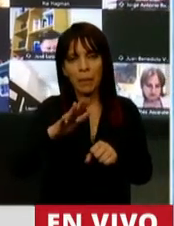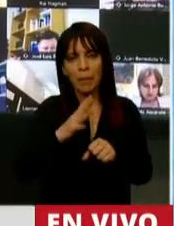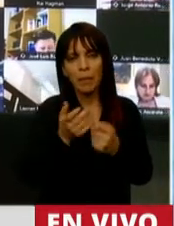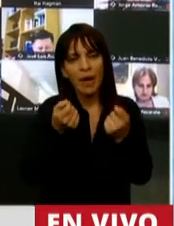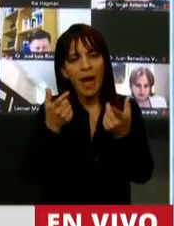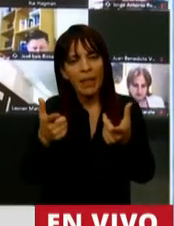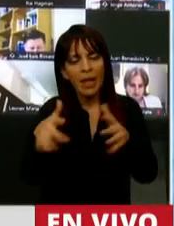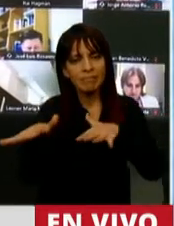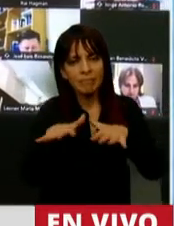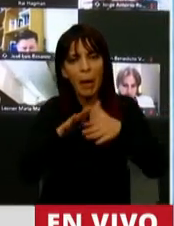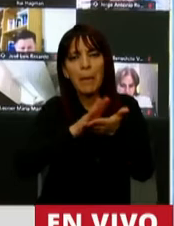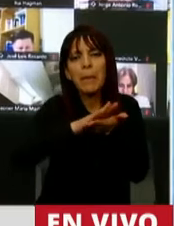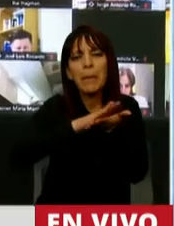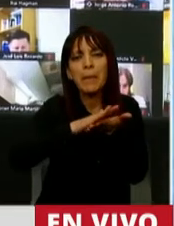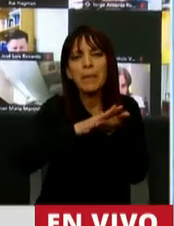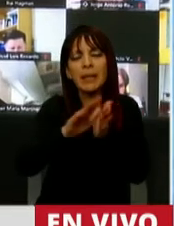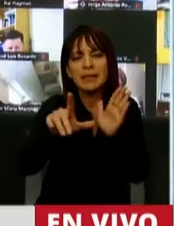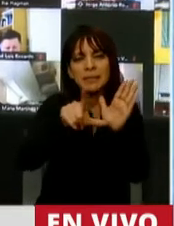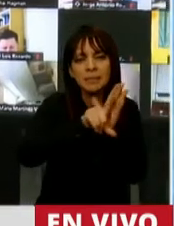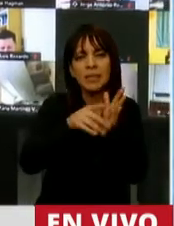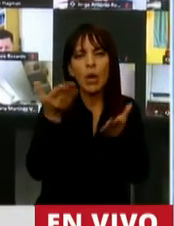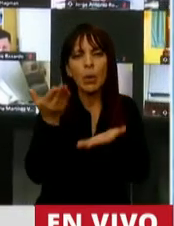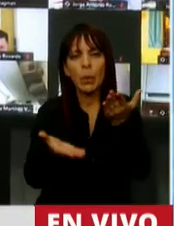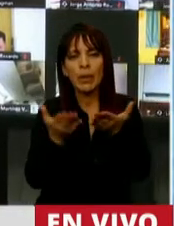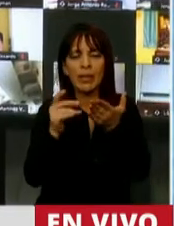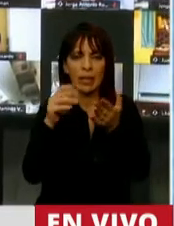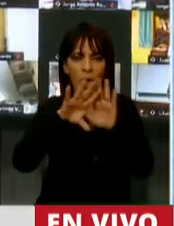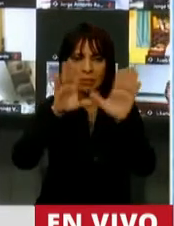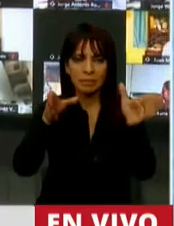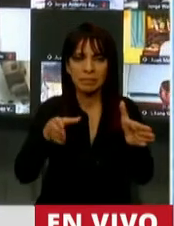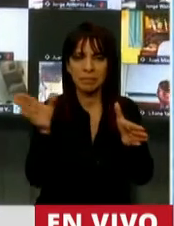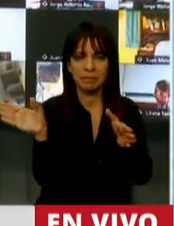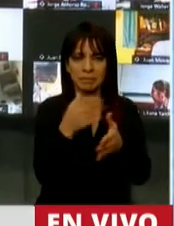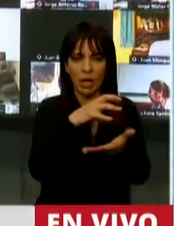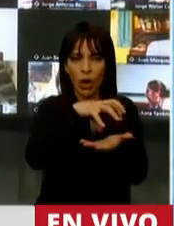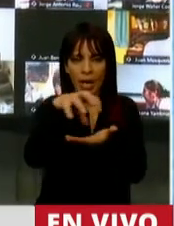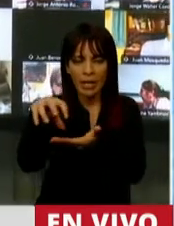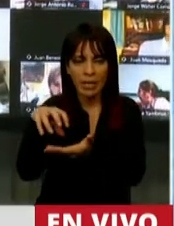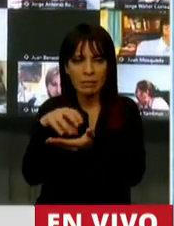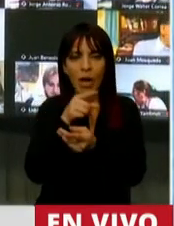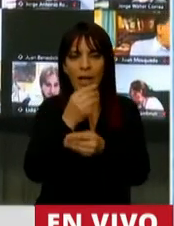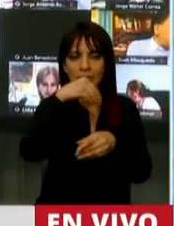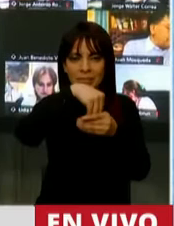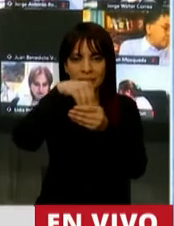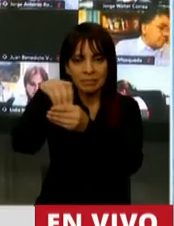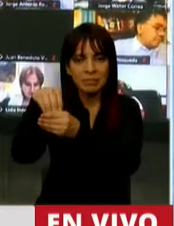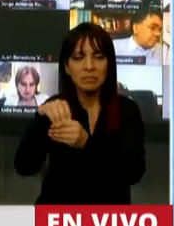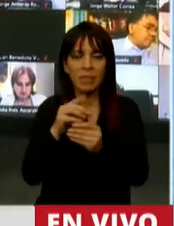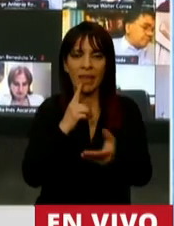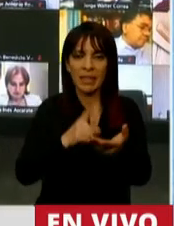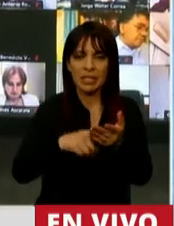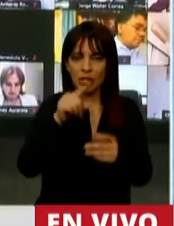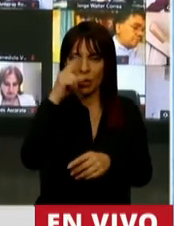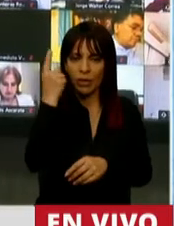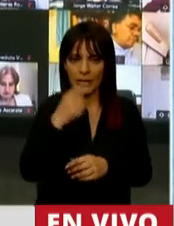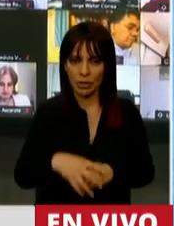jurídico, político, institucional, dentro de las cuales van a darse las decisiones políticas del gobierno de la